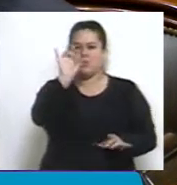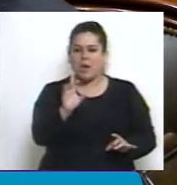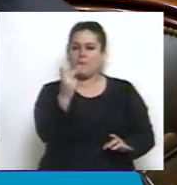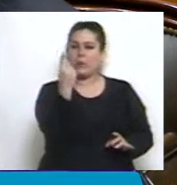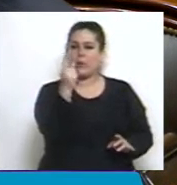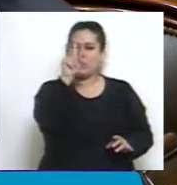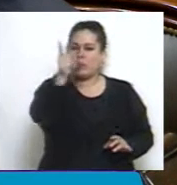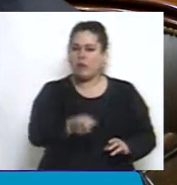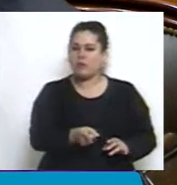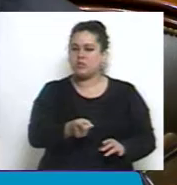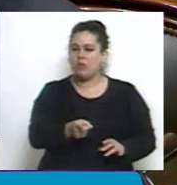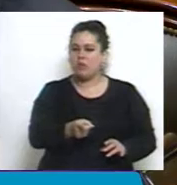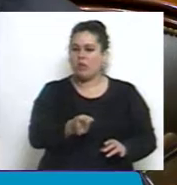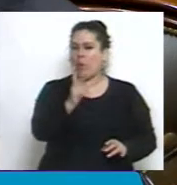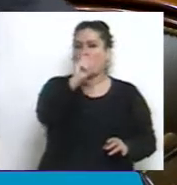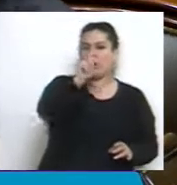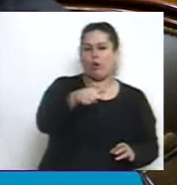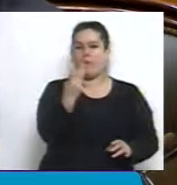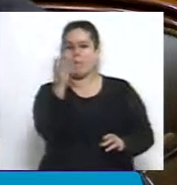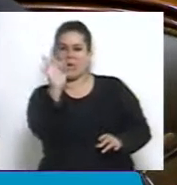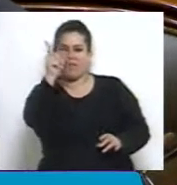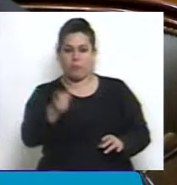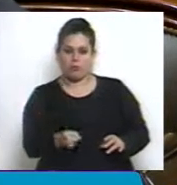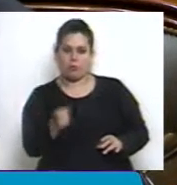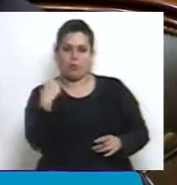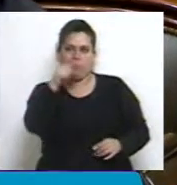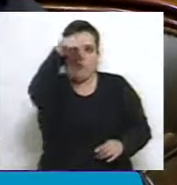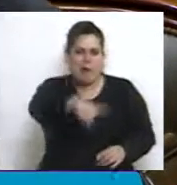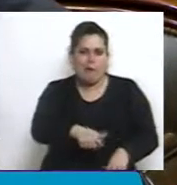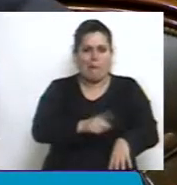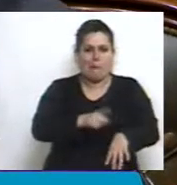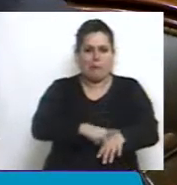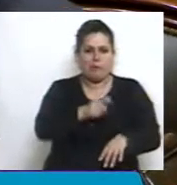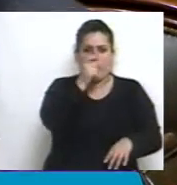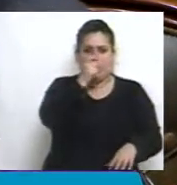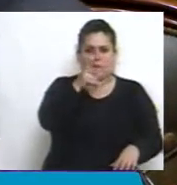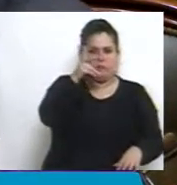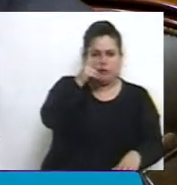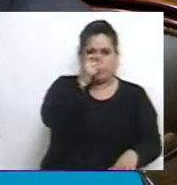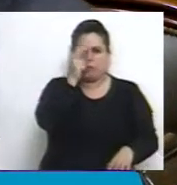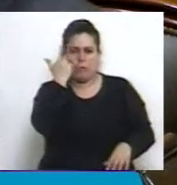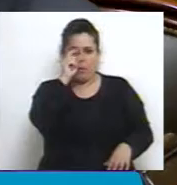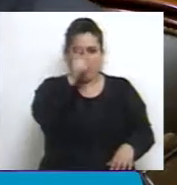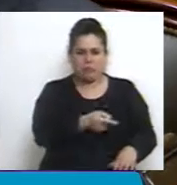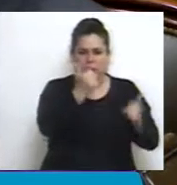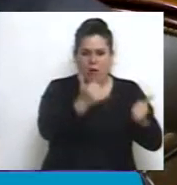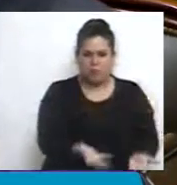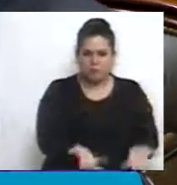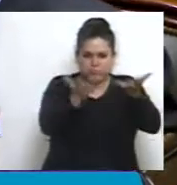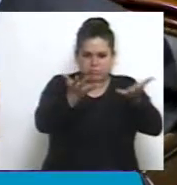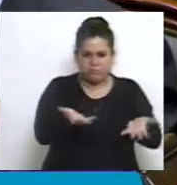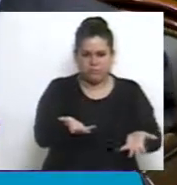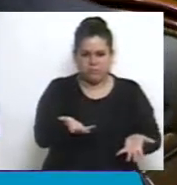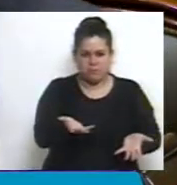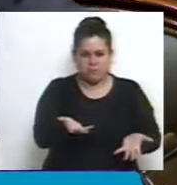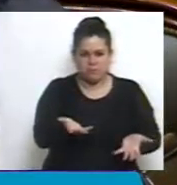,40%, reitero, cuando estamos teniendo una inflación del 28, 29%. Y